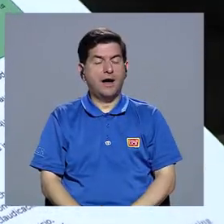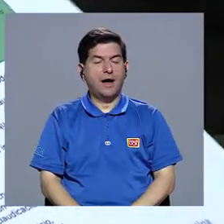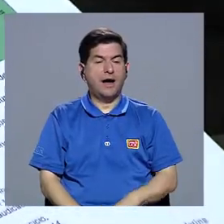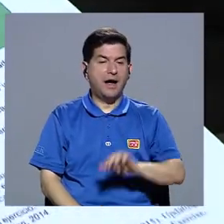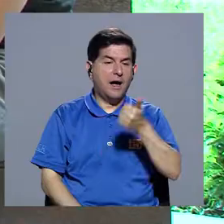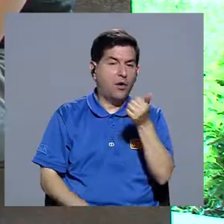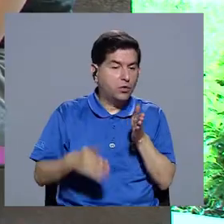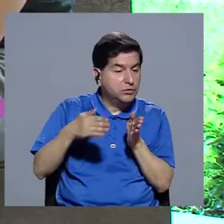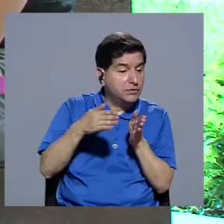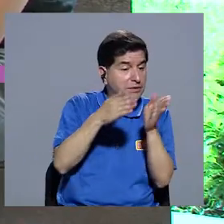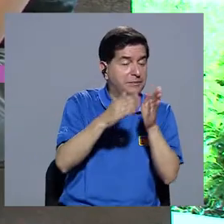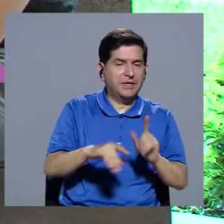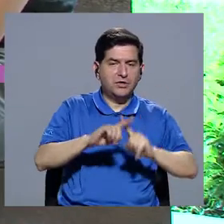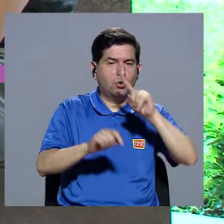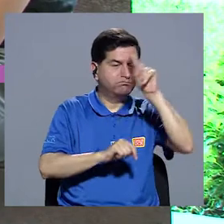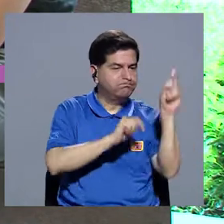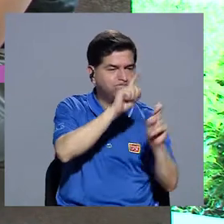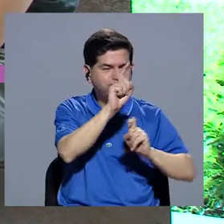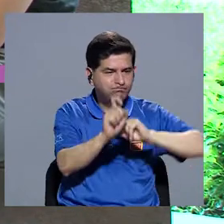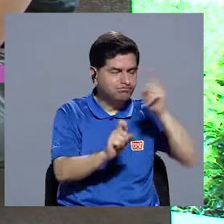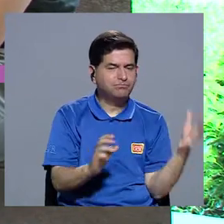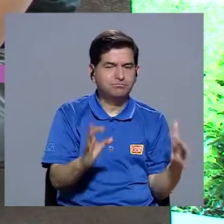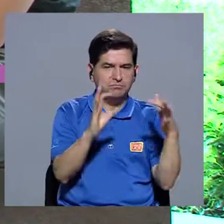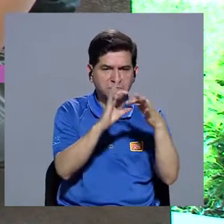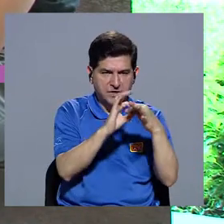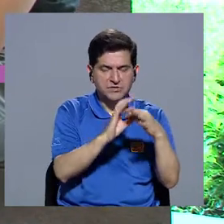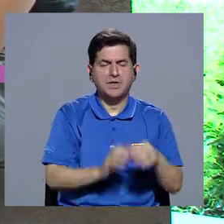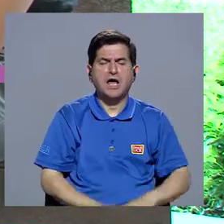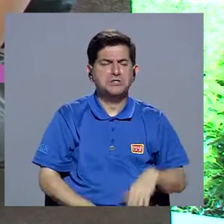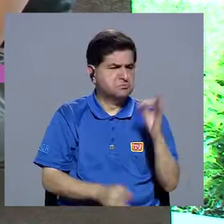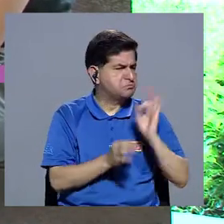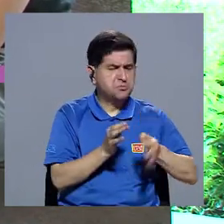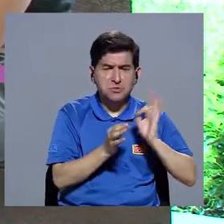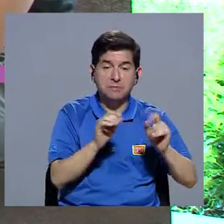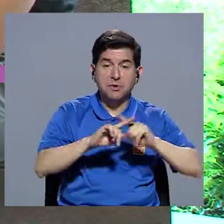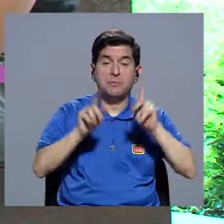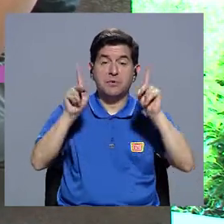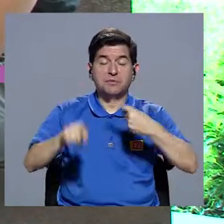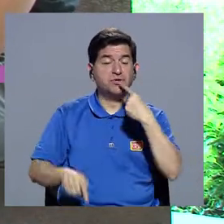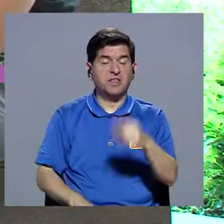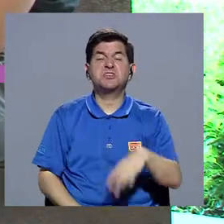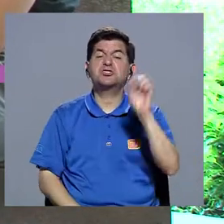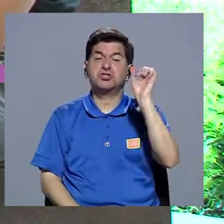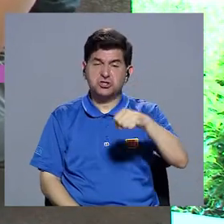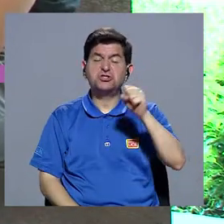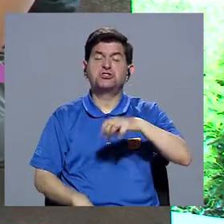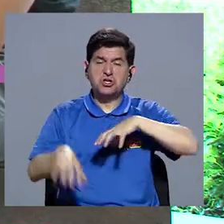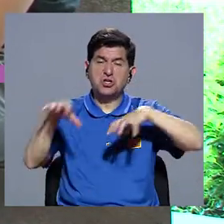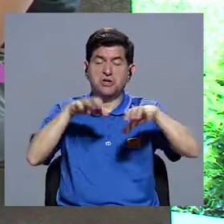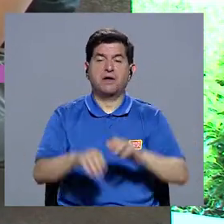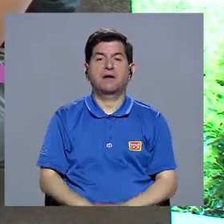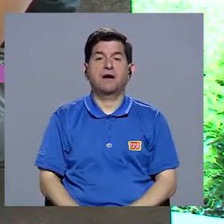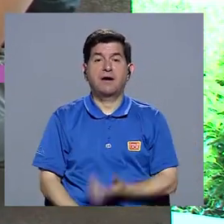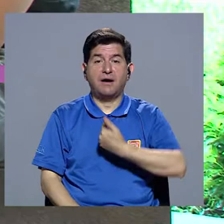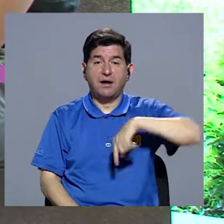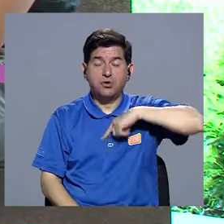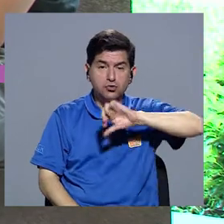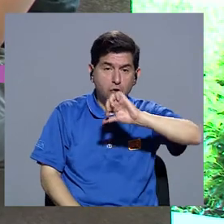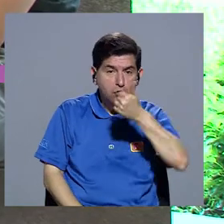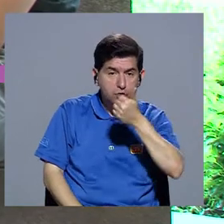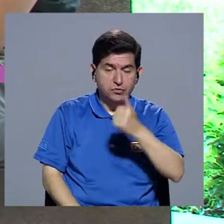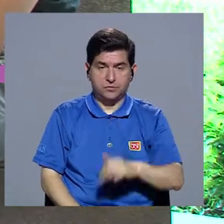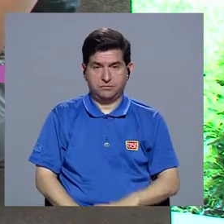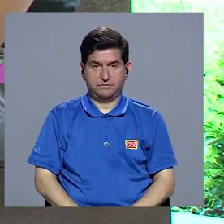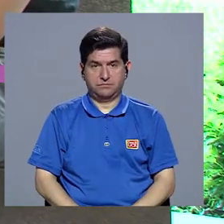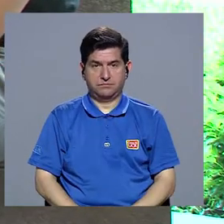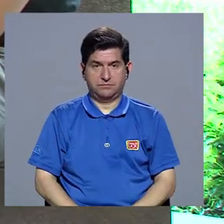por este caminito y haríamos una serie de preguntitas que son relativamente sencillas. Pero si la persona dice que si realiza ejercicio, vendríamos por este otro caminito.